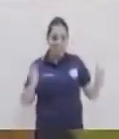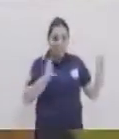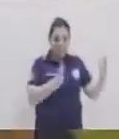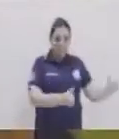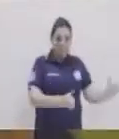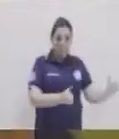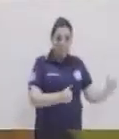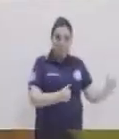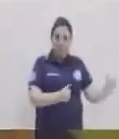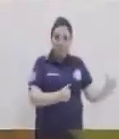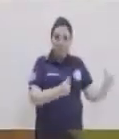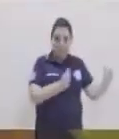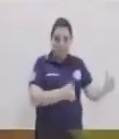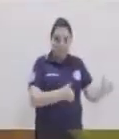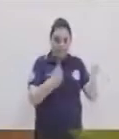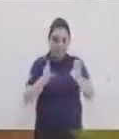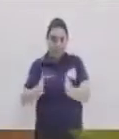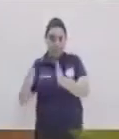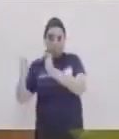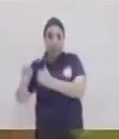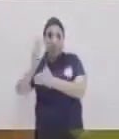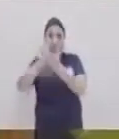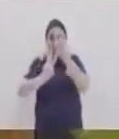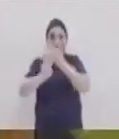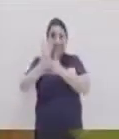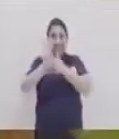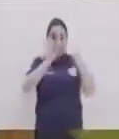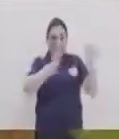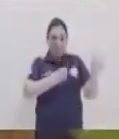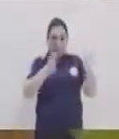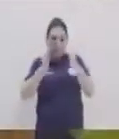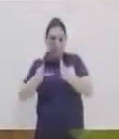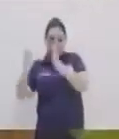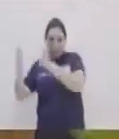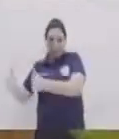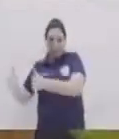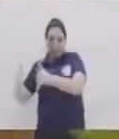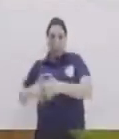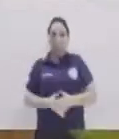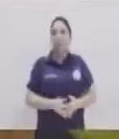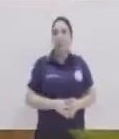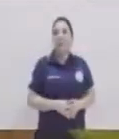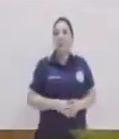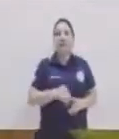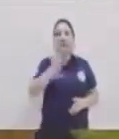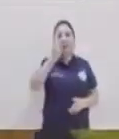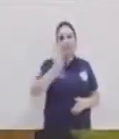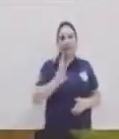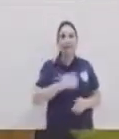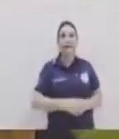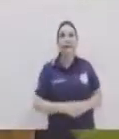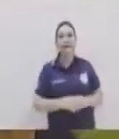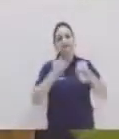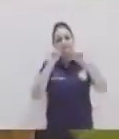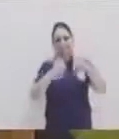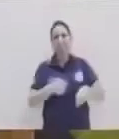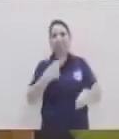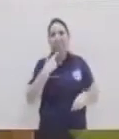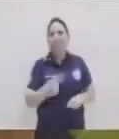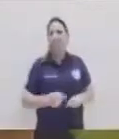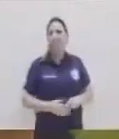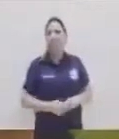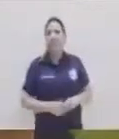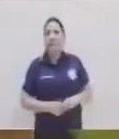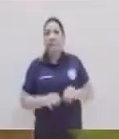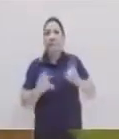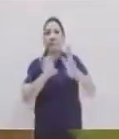es una marimba tenor, tres registros. Piccolo segundo, tíxilo segundo y bajo de tenor. Entonces, con los tres registros, podríamos